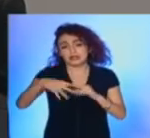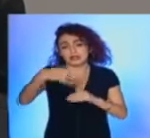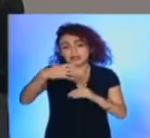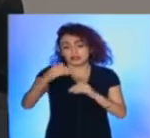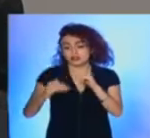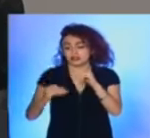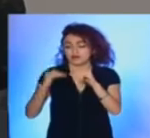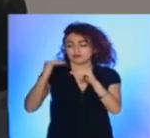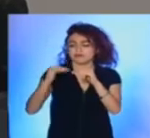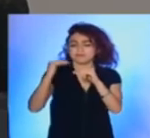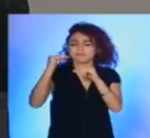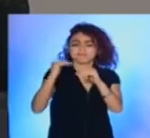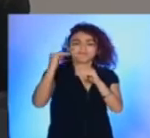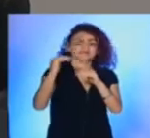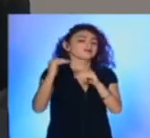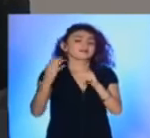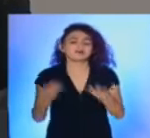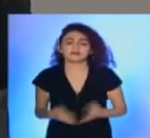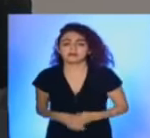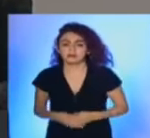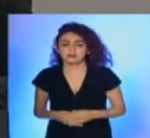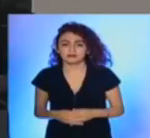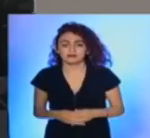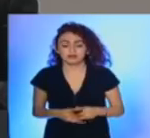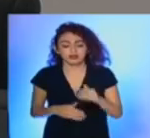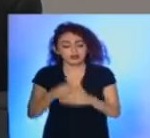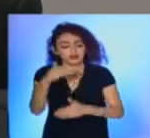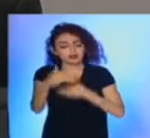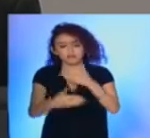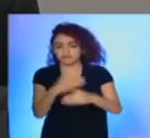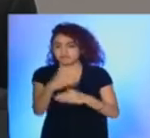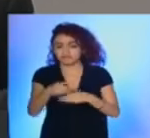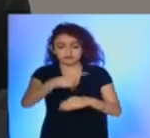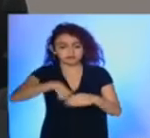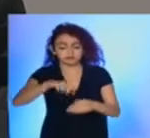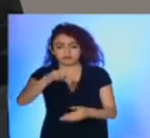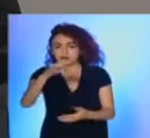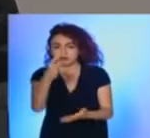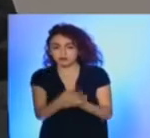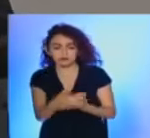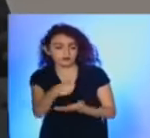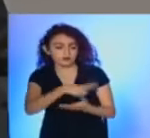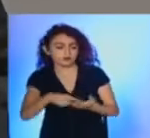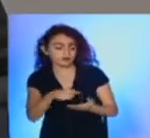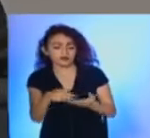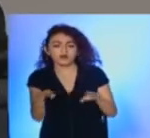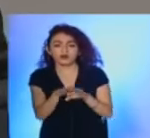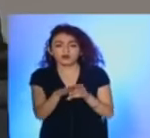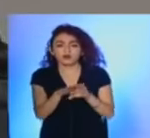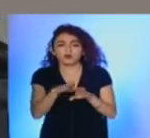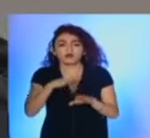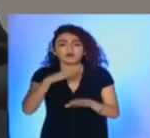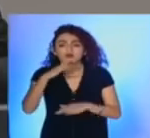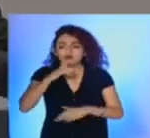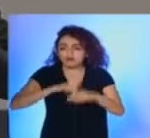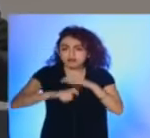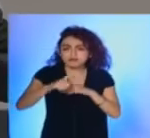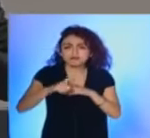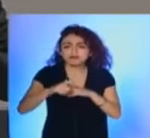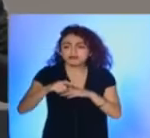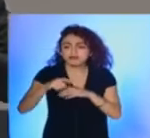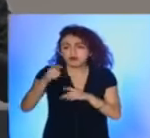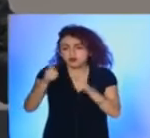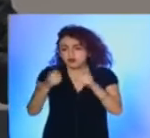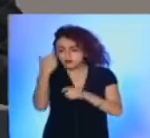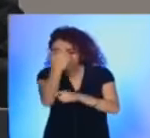peldaños, 14, avanzando no solamente en la tasa de prevalencia de la corrupción que